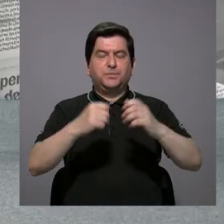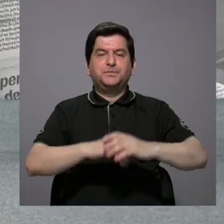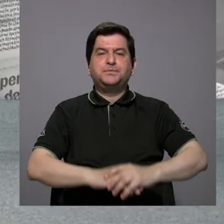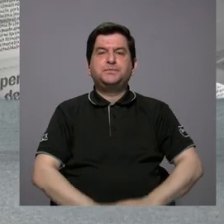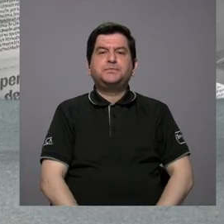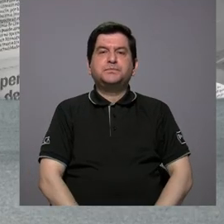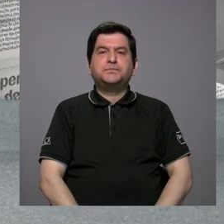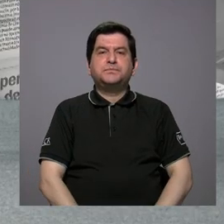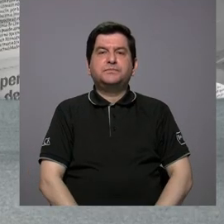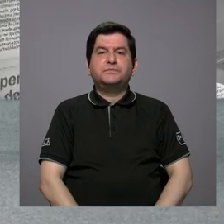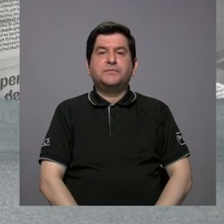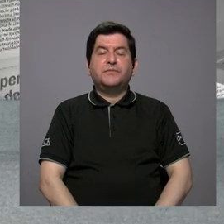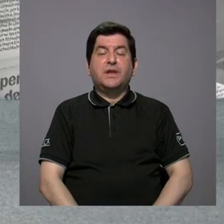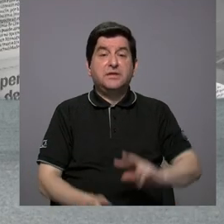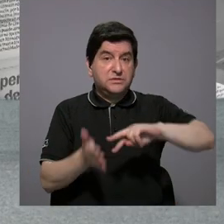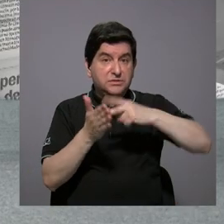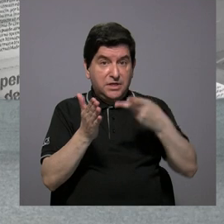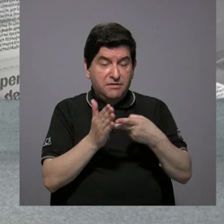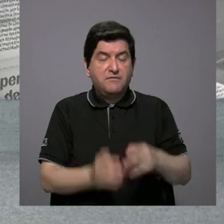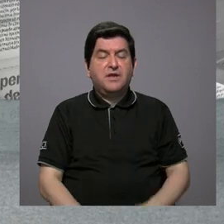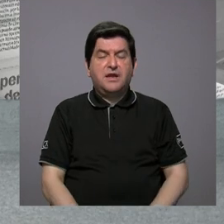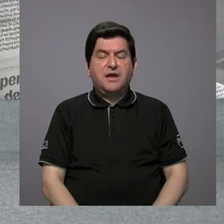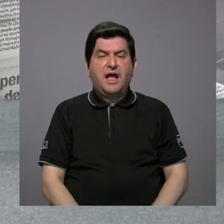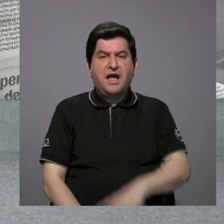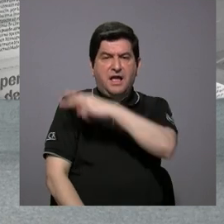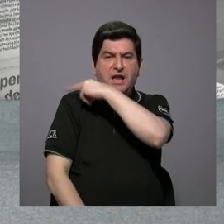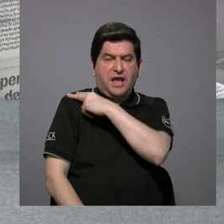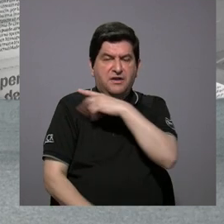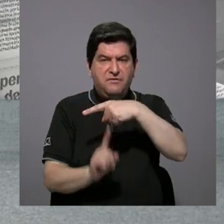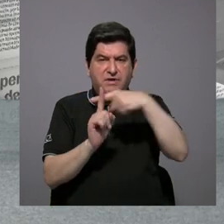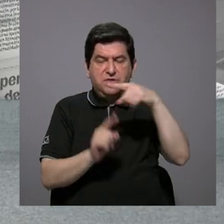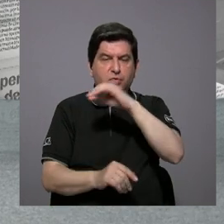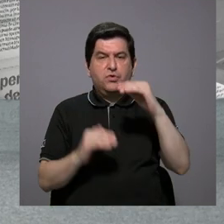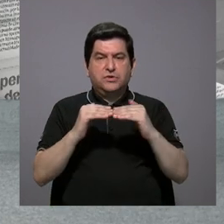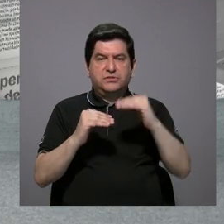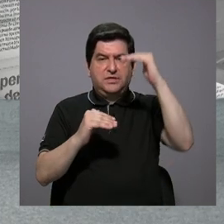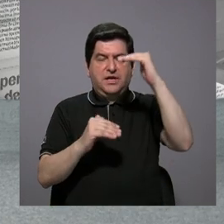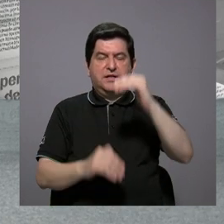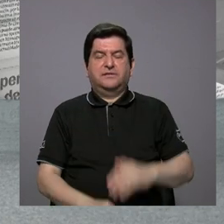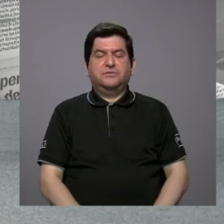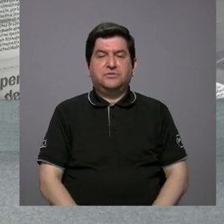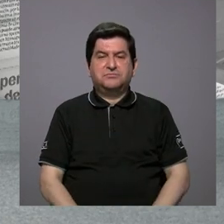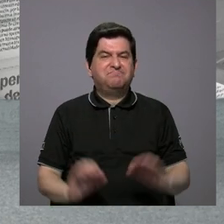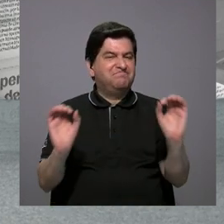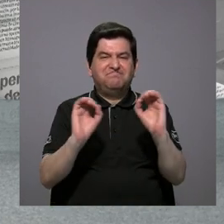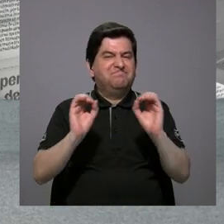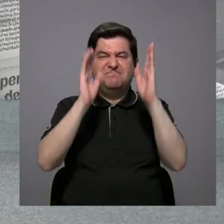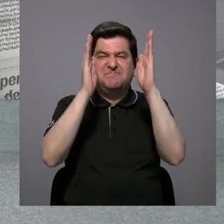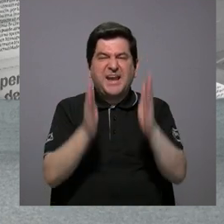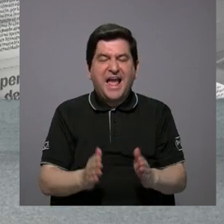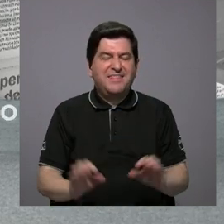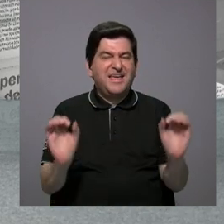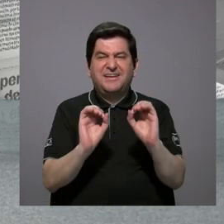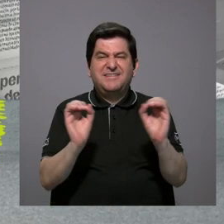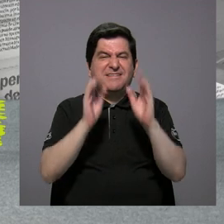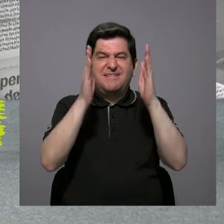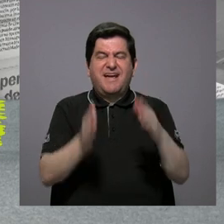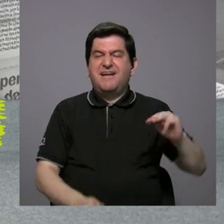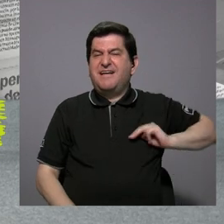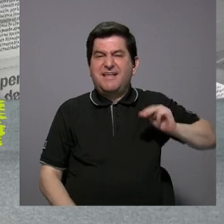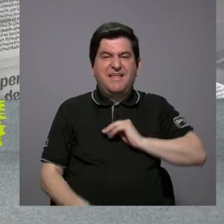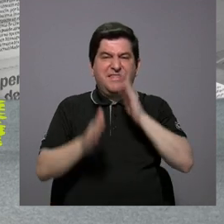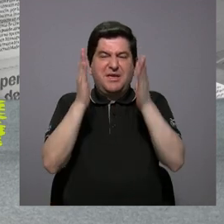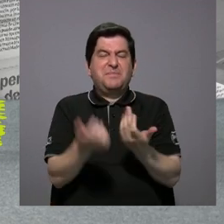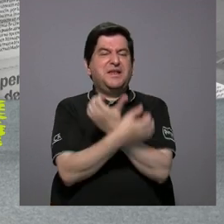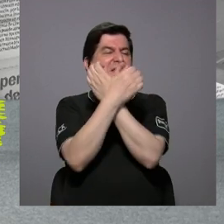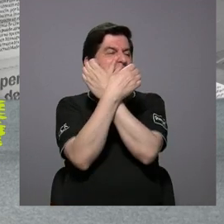Es decir, mandos medios y la cúpula. Ninguno, ningún ministro se